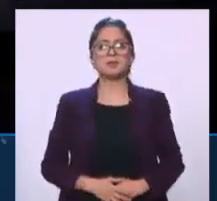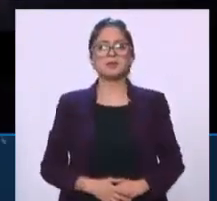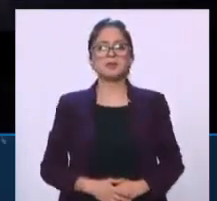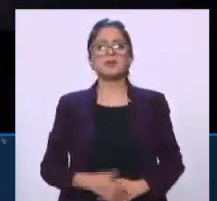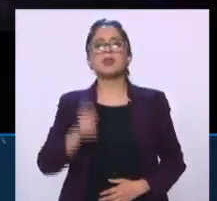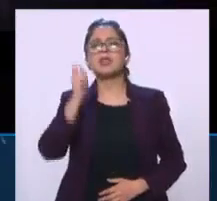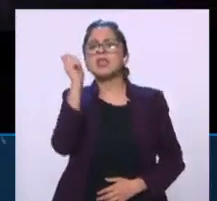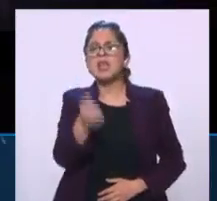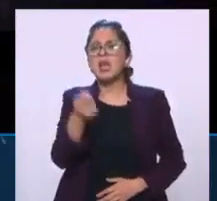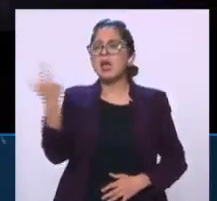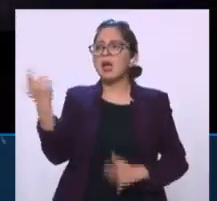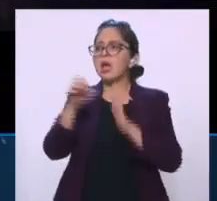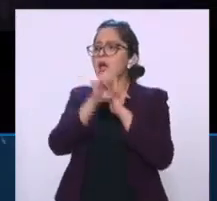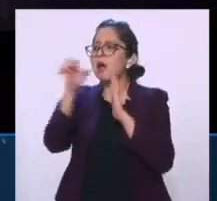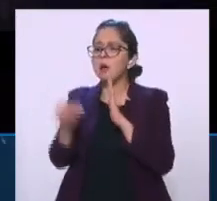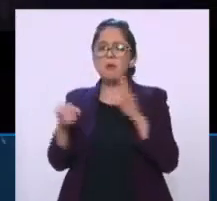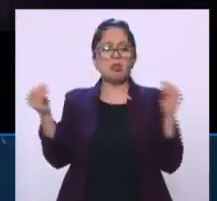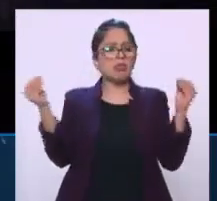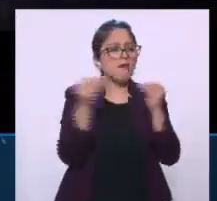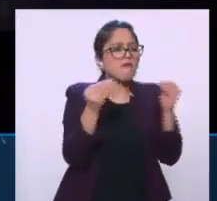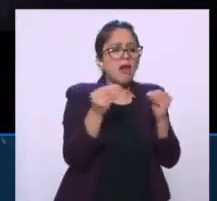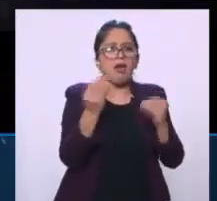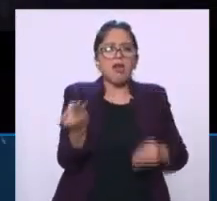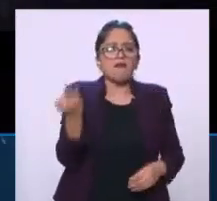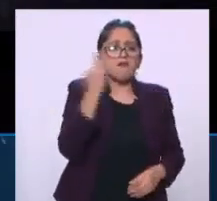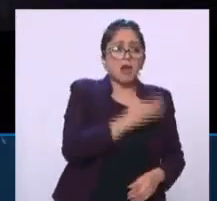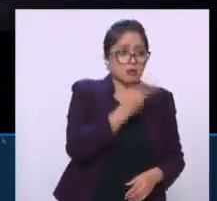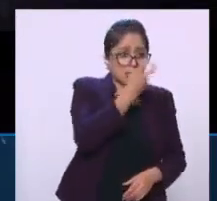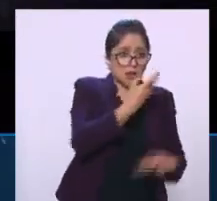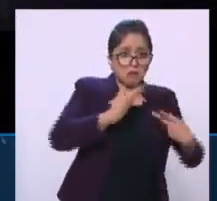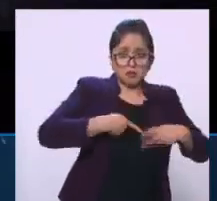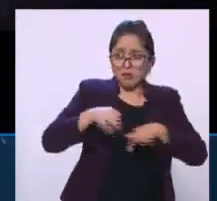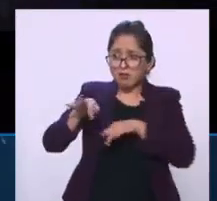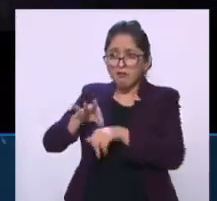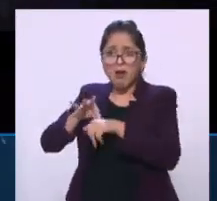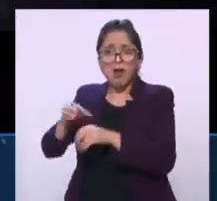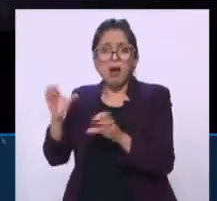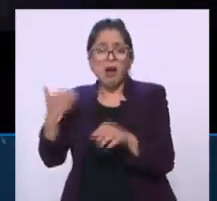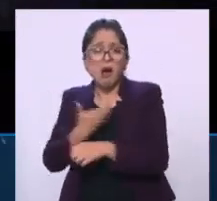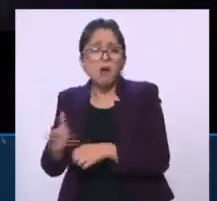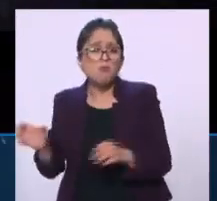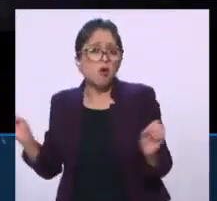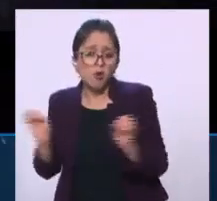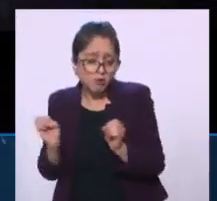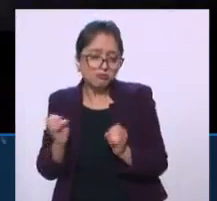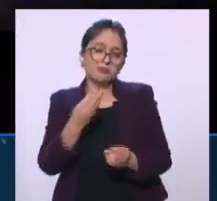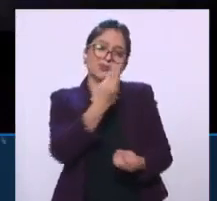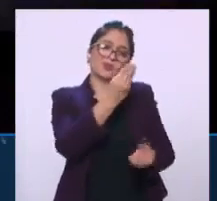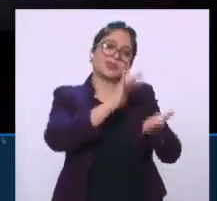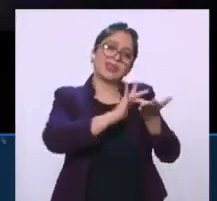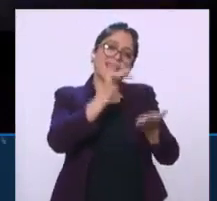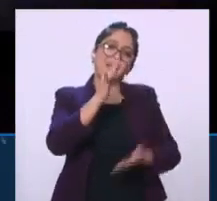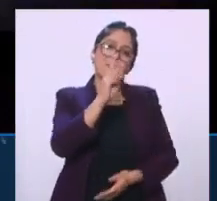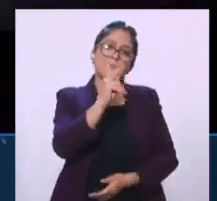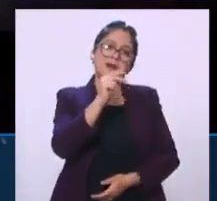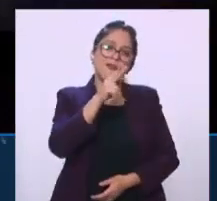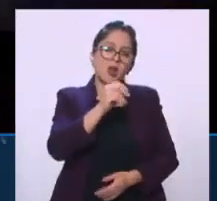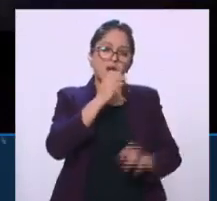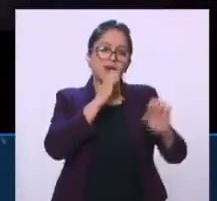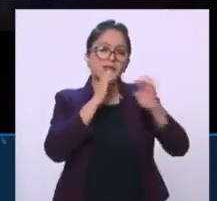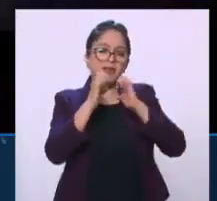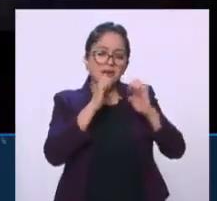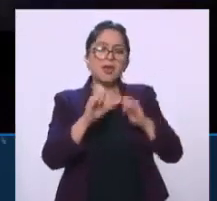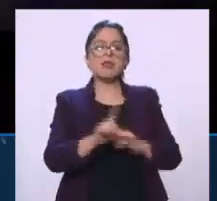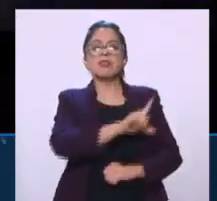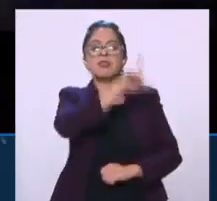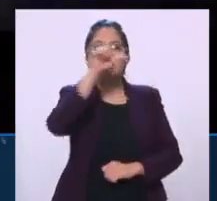medio de debates que son falsos debates. En fin, Pánfilo, te agradecemos mucho que hayas estado con nosotros, que hayas platicado con nosotros